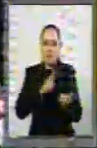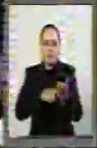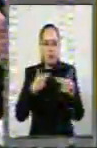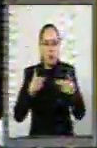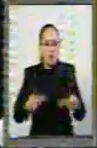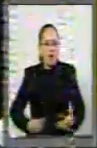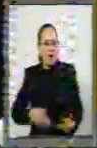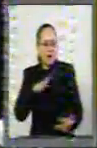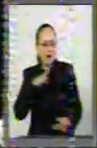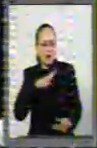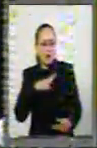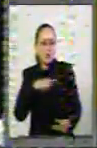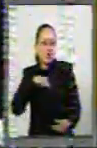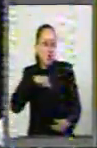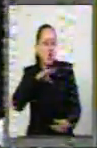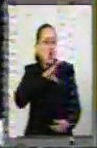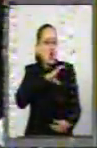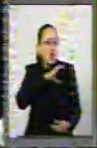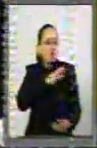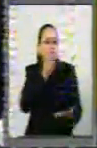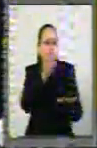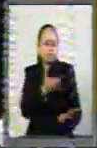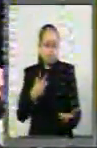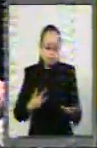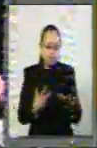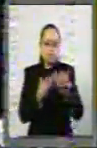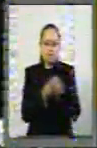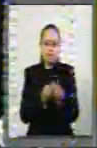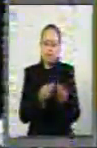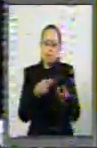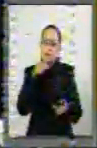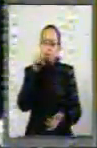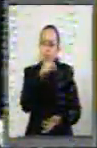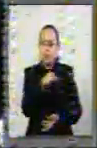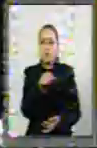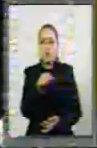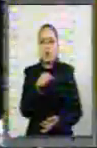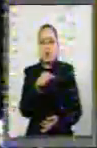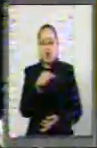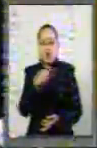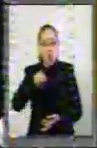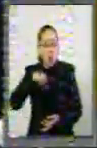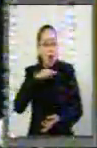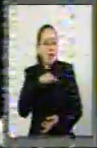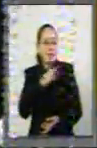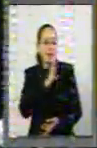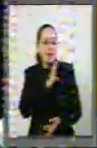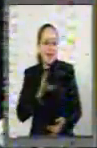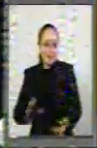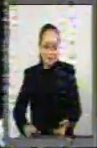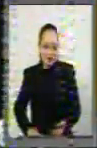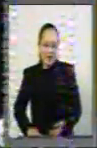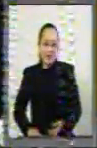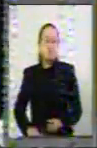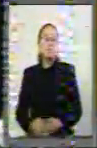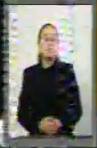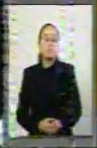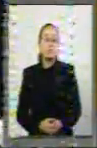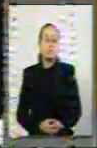distingue. Y Lorena, con todo mi cariño, sabes que estamos contigo, eres nuestra candidata, y por supuesto